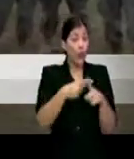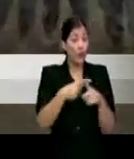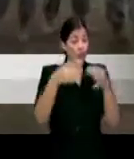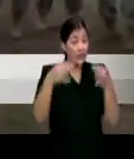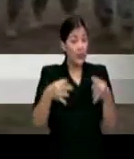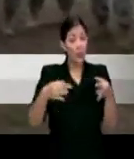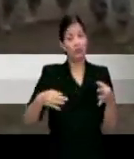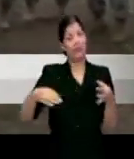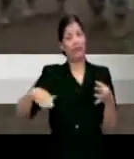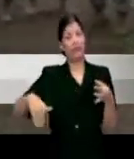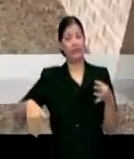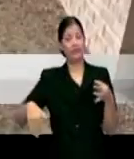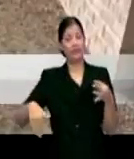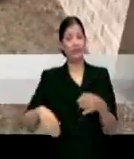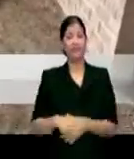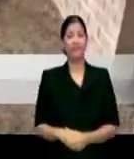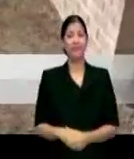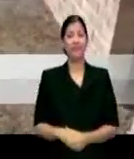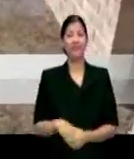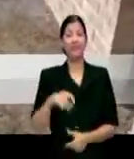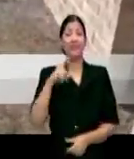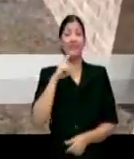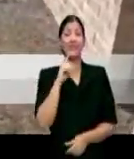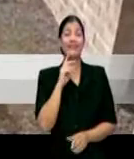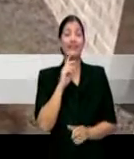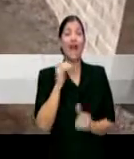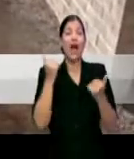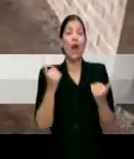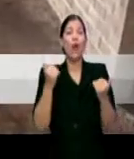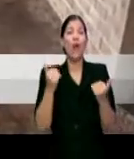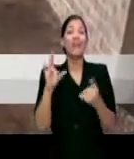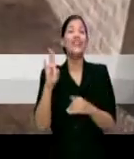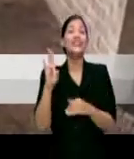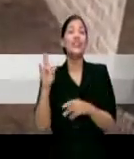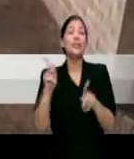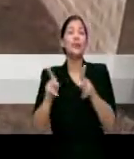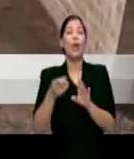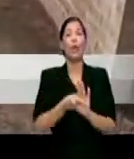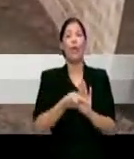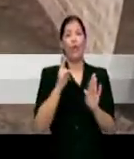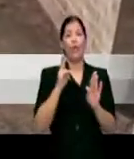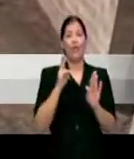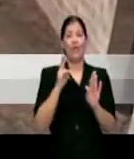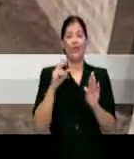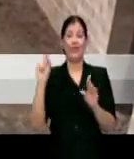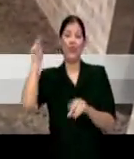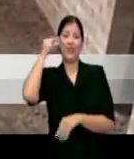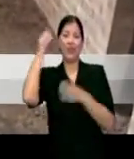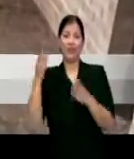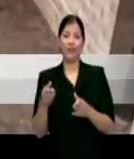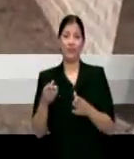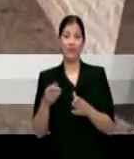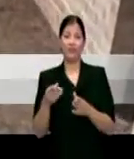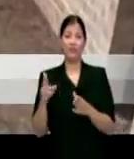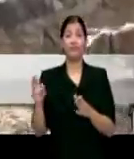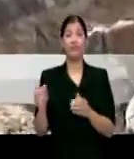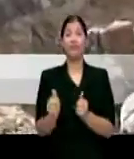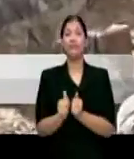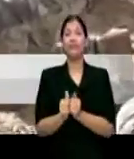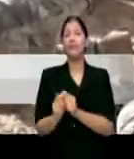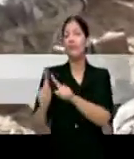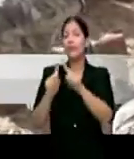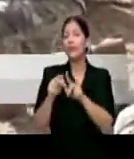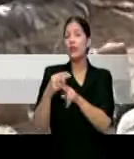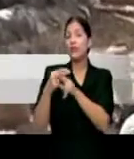Medina se une así a recientes bajas en el equipo del gobernador que incluyen a la de la ex secretaria de la gobernación Ingrid Vila y la de la